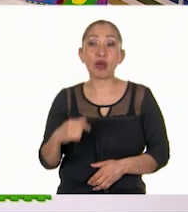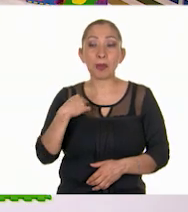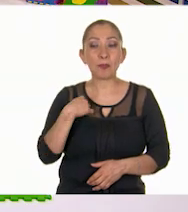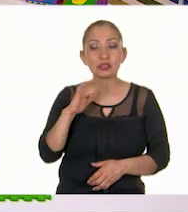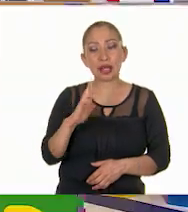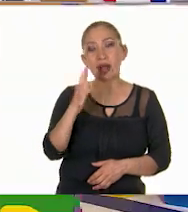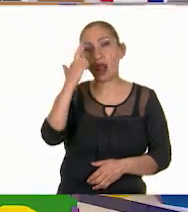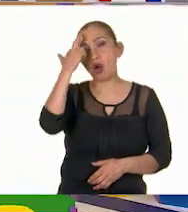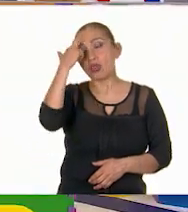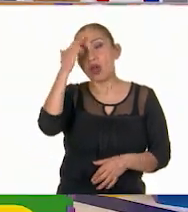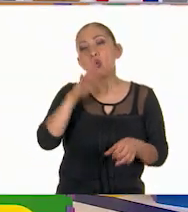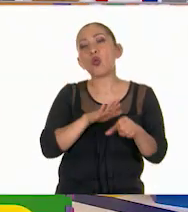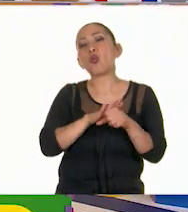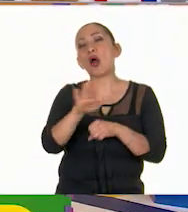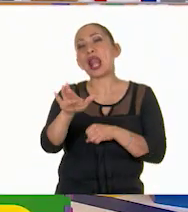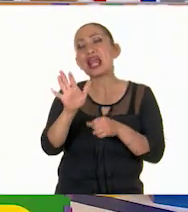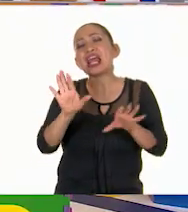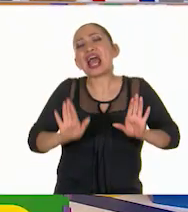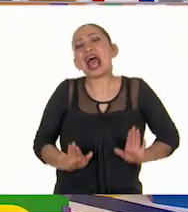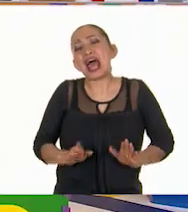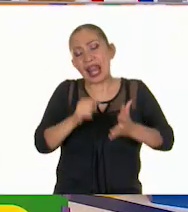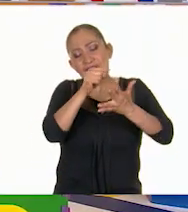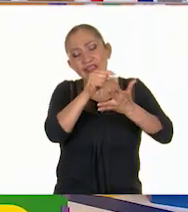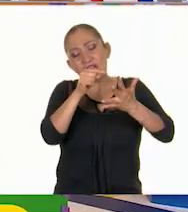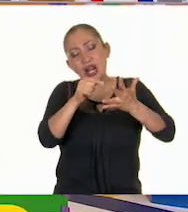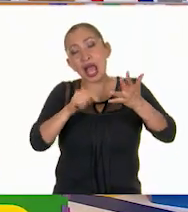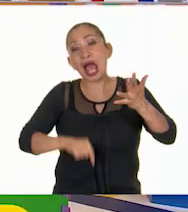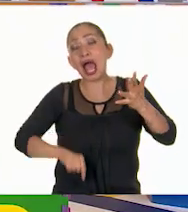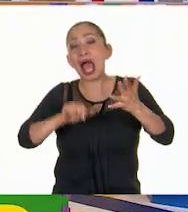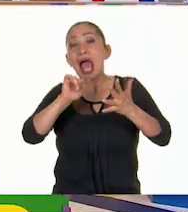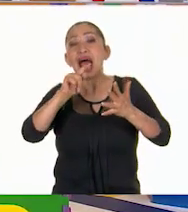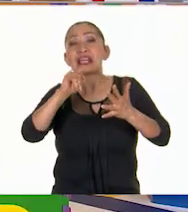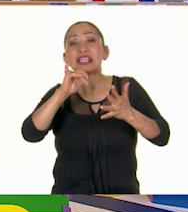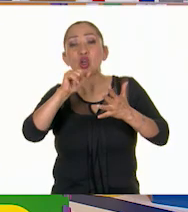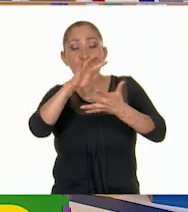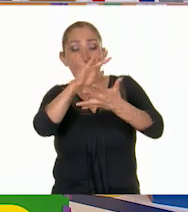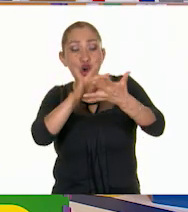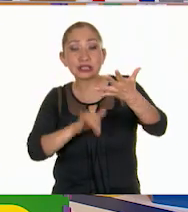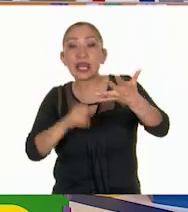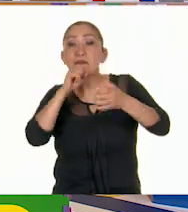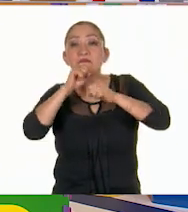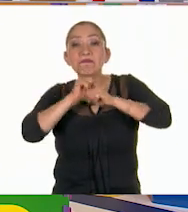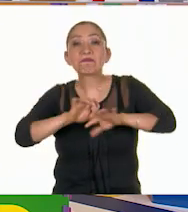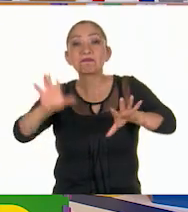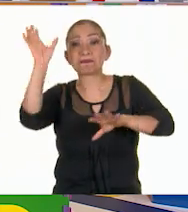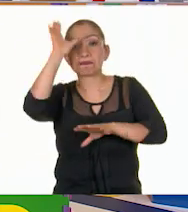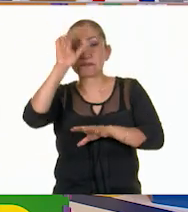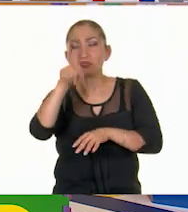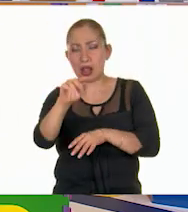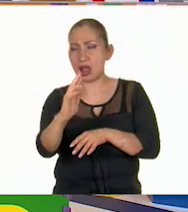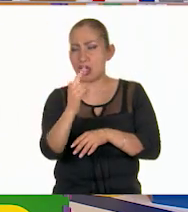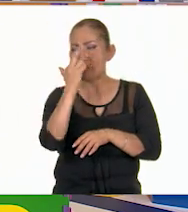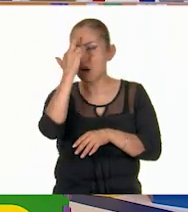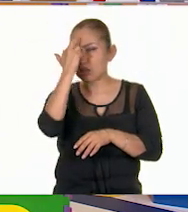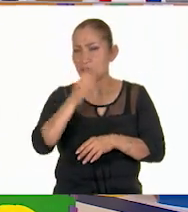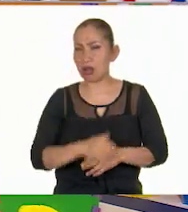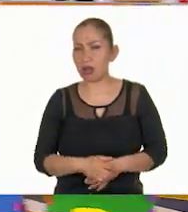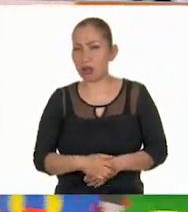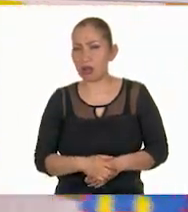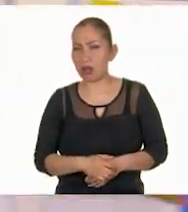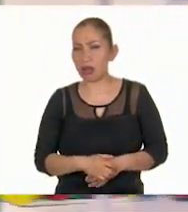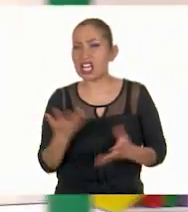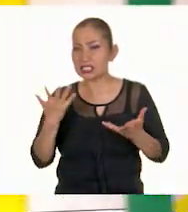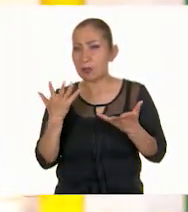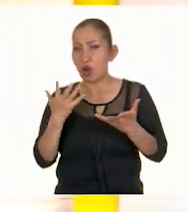a recordar cuáles son las características de los artículos de divulgación científica. ¿Ustedes se acuerdan que